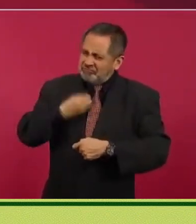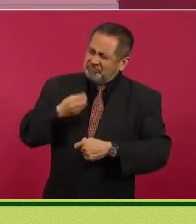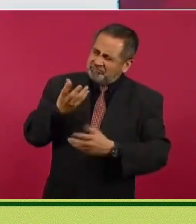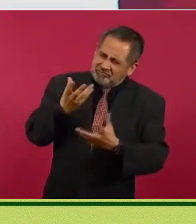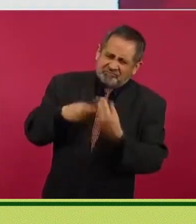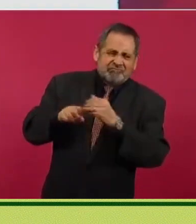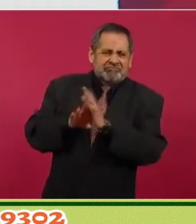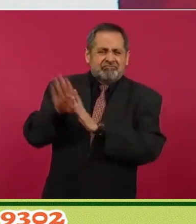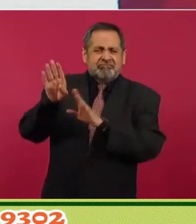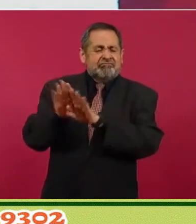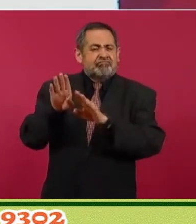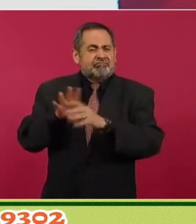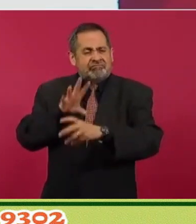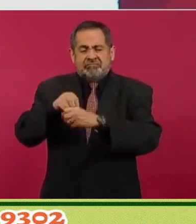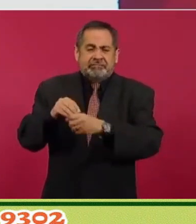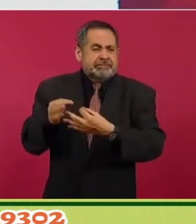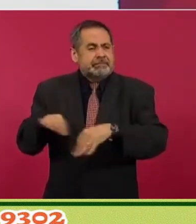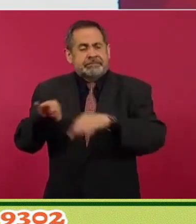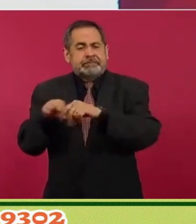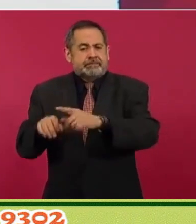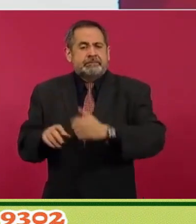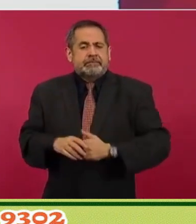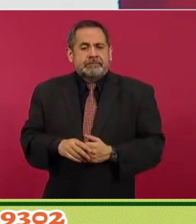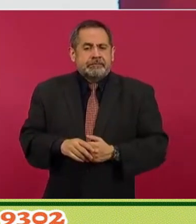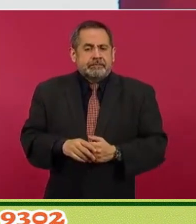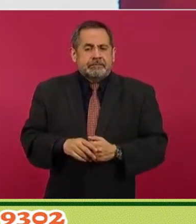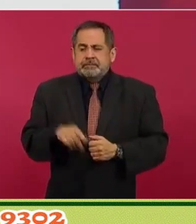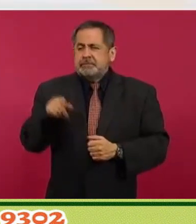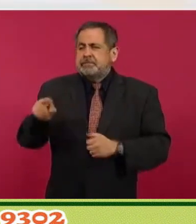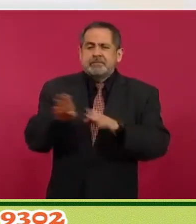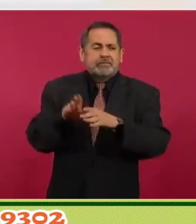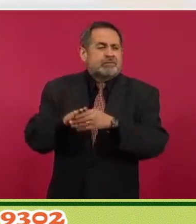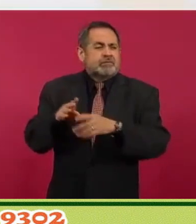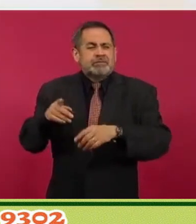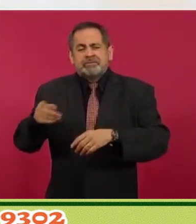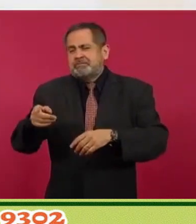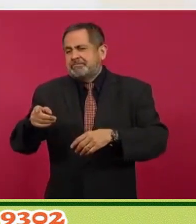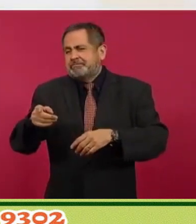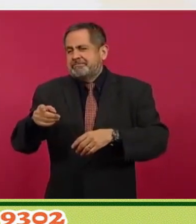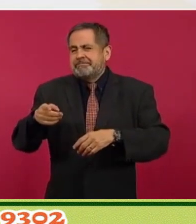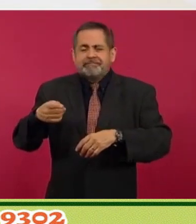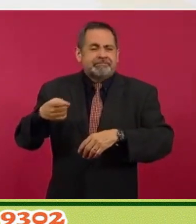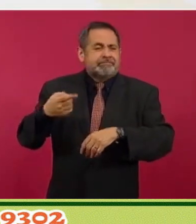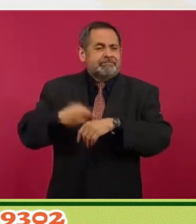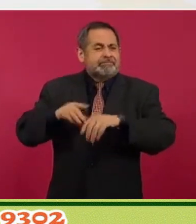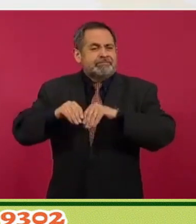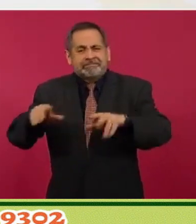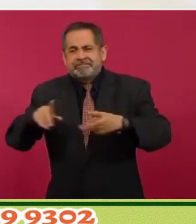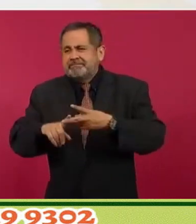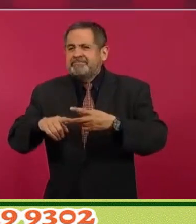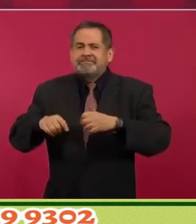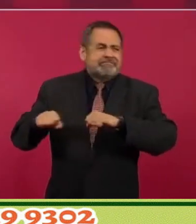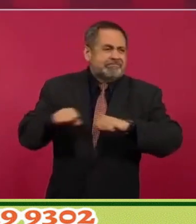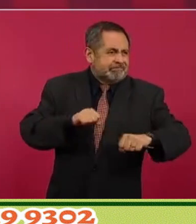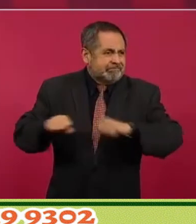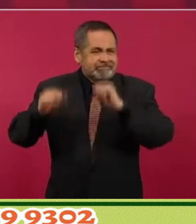epidemias, hambrunas, temblores,